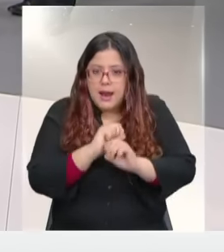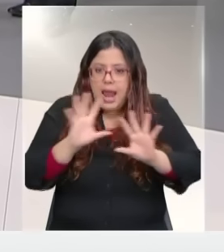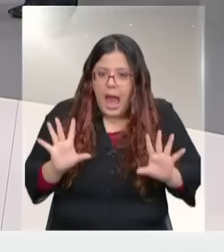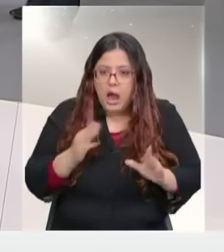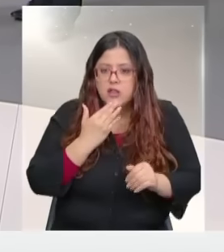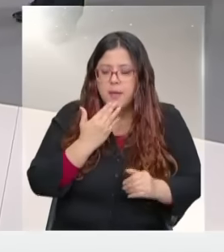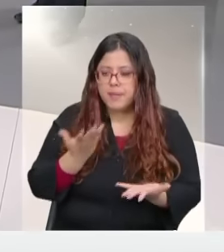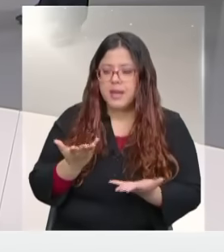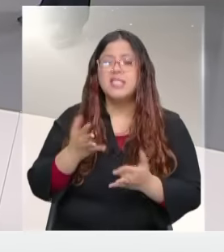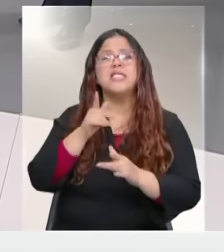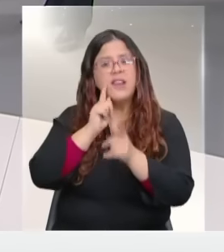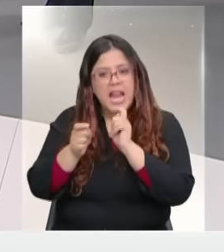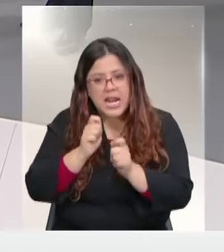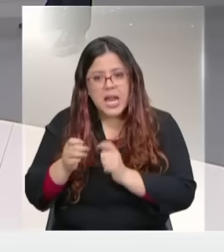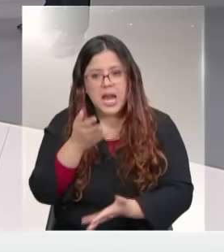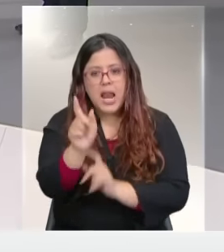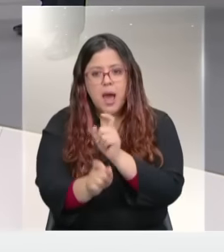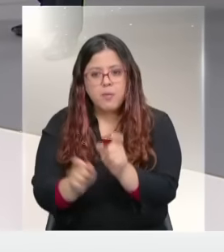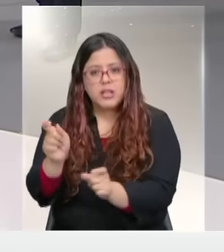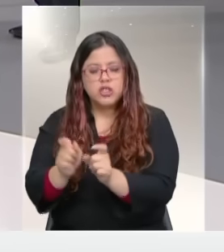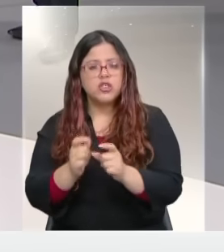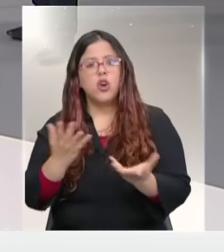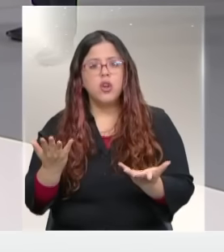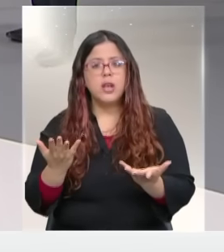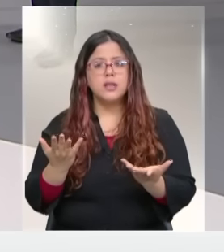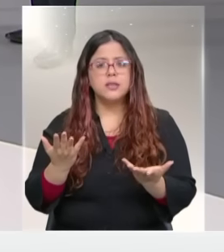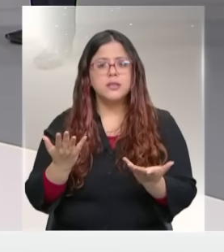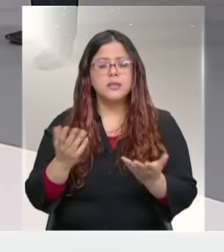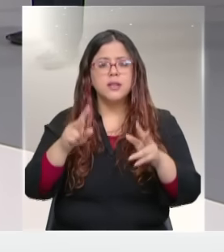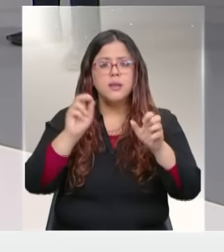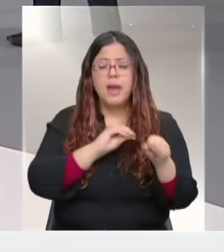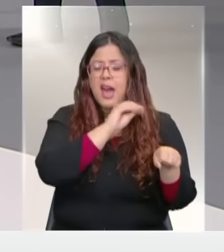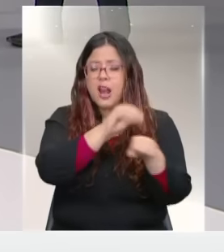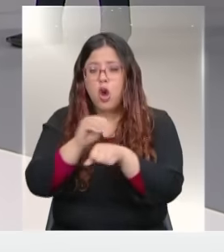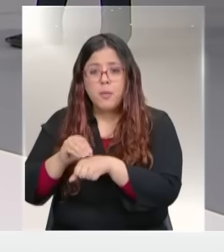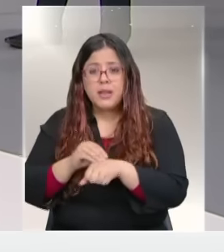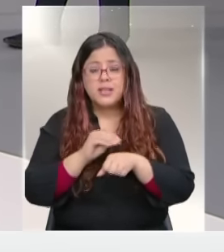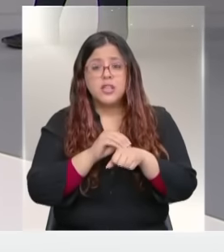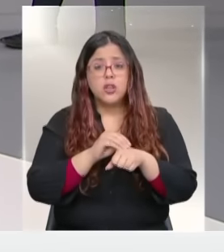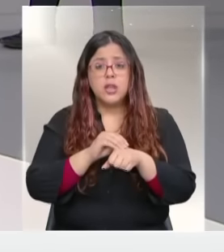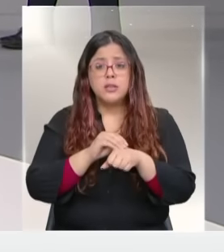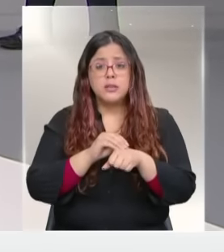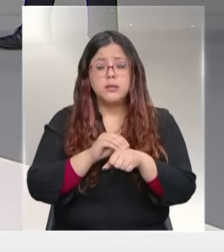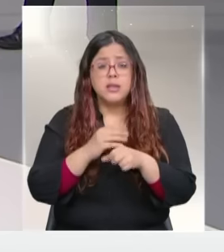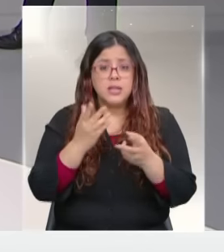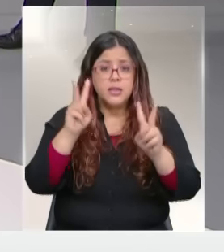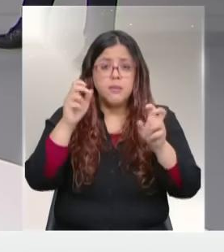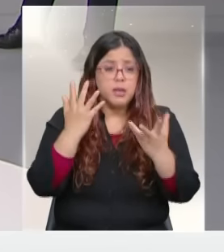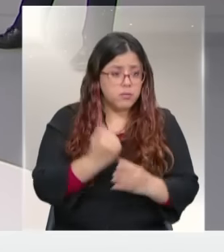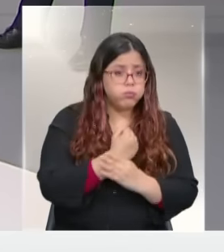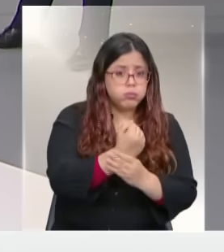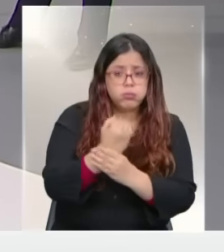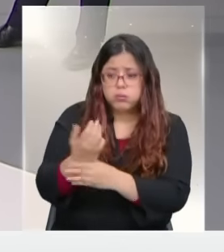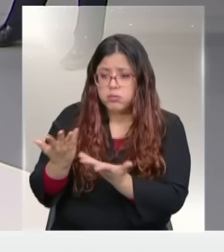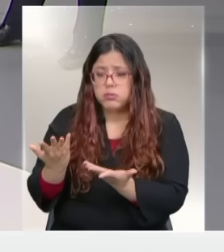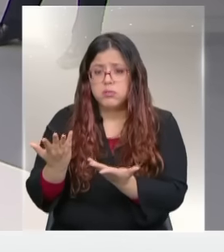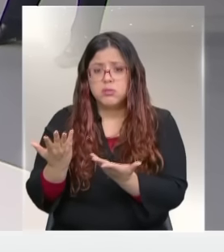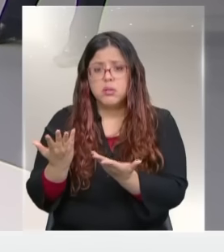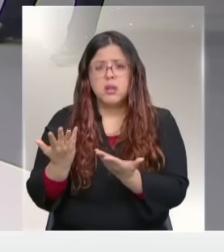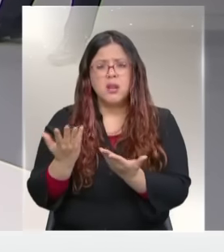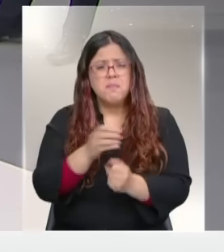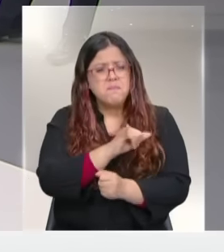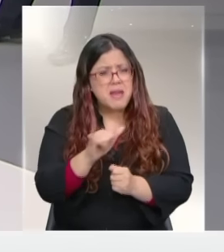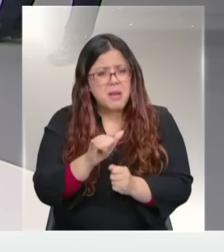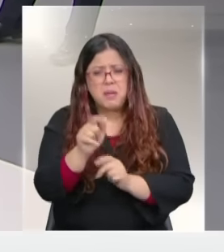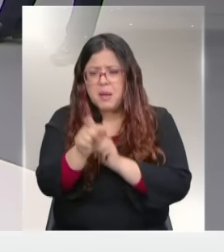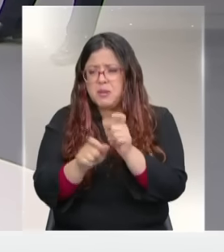No se a arriesgar la gente de recomendaciones, o sea, de rescates, para ir buscar a la gente que no hizo caso de